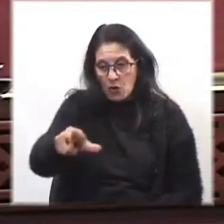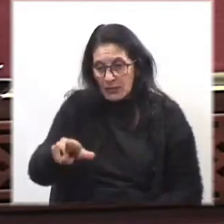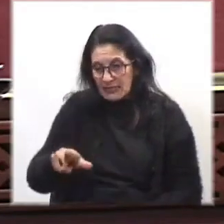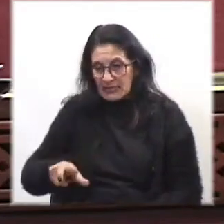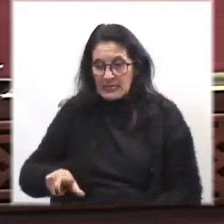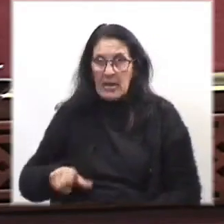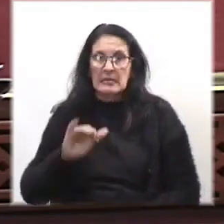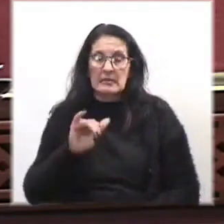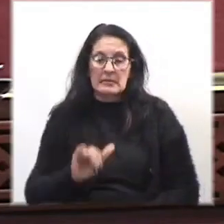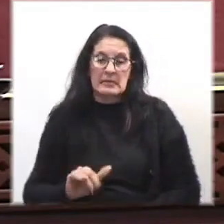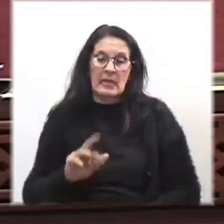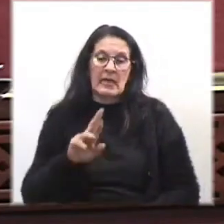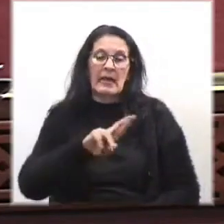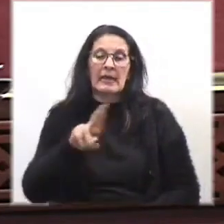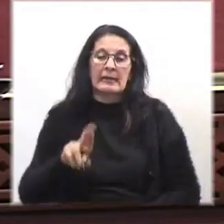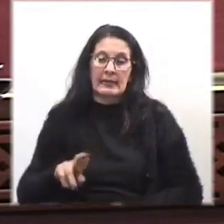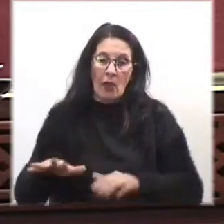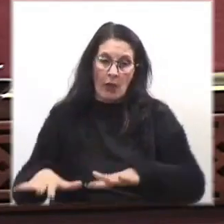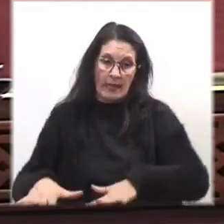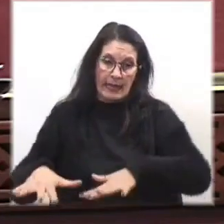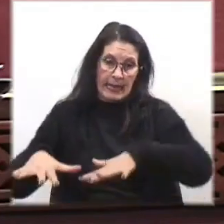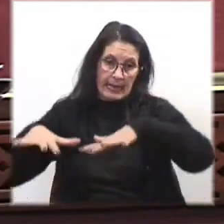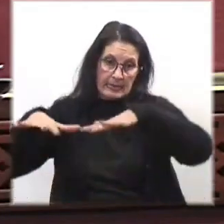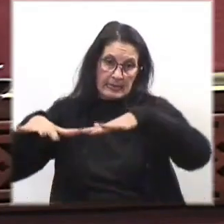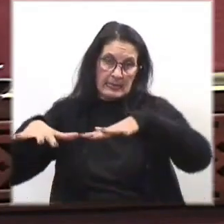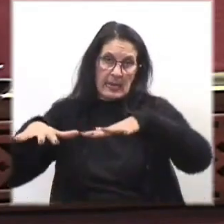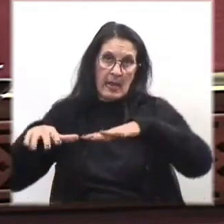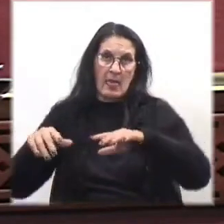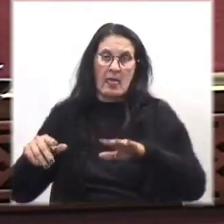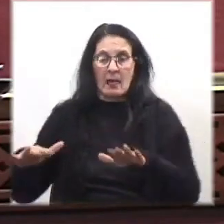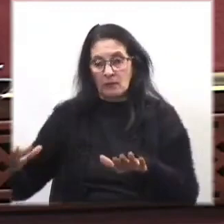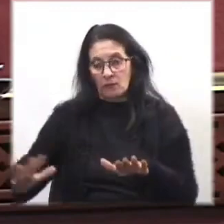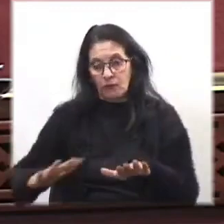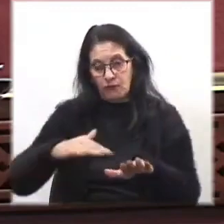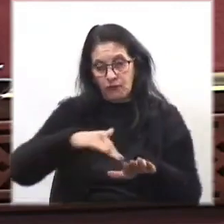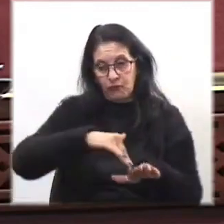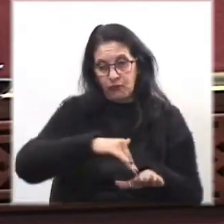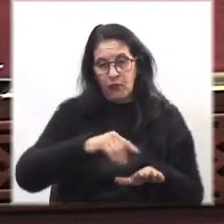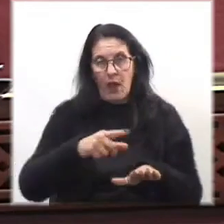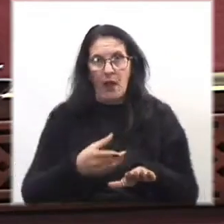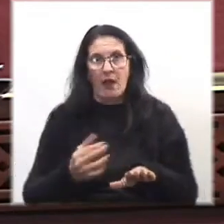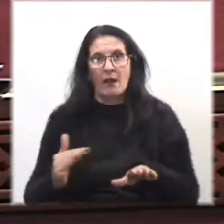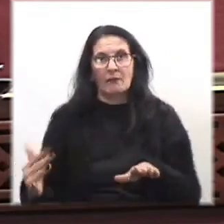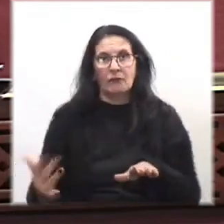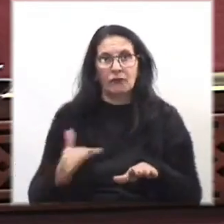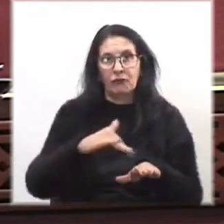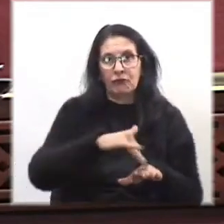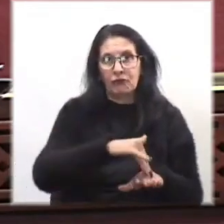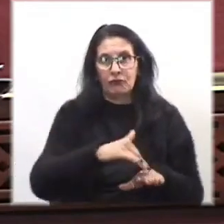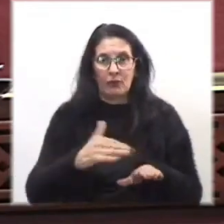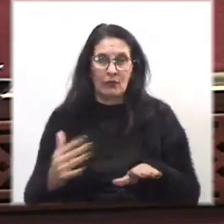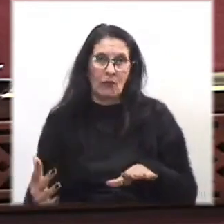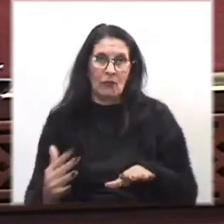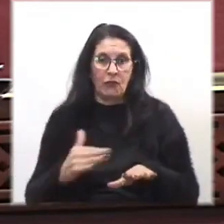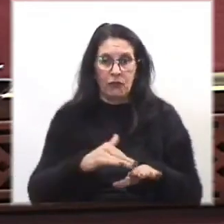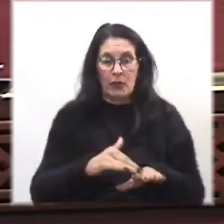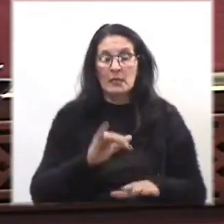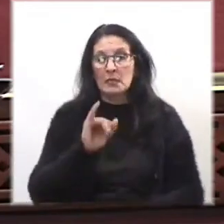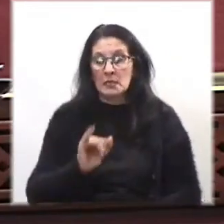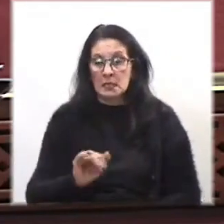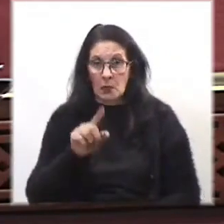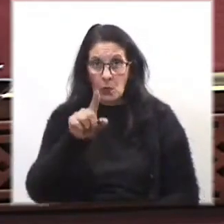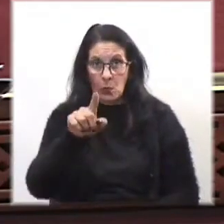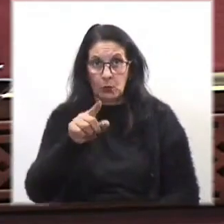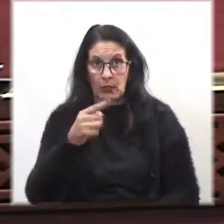justo si el río crece, el agua llega hasta la soja plantada, la soja transgénica, y si usted agarra, presidente,